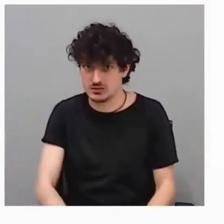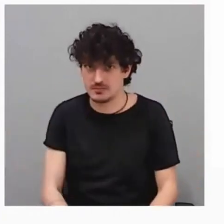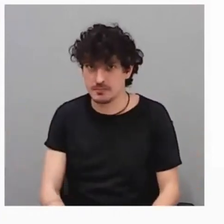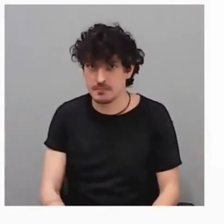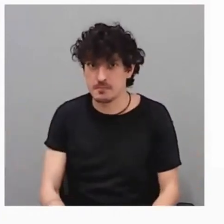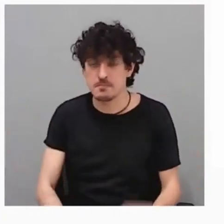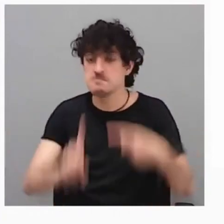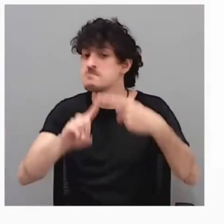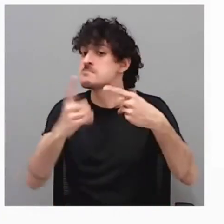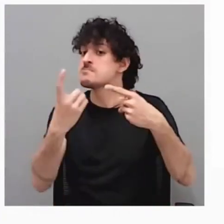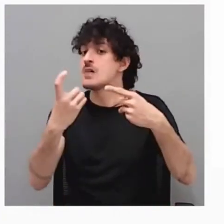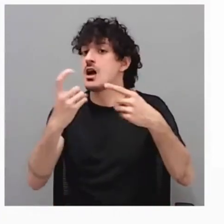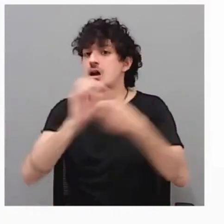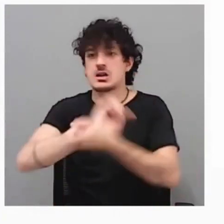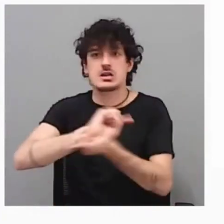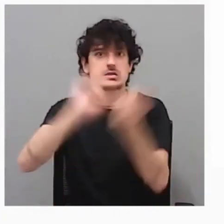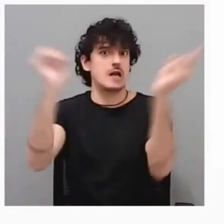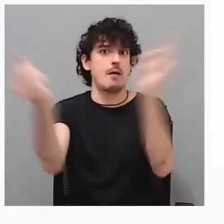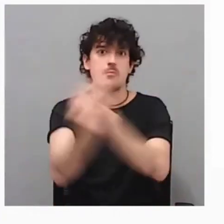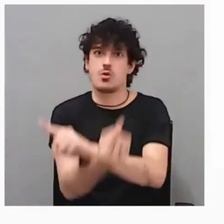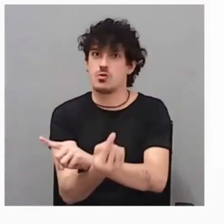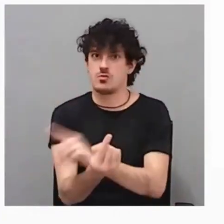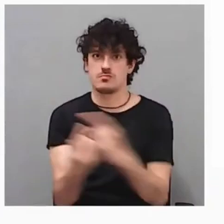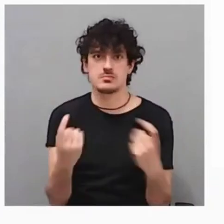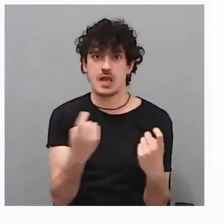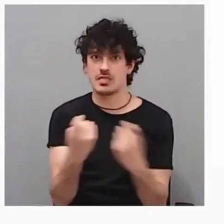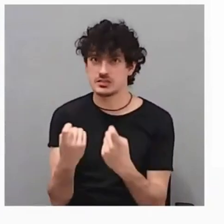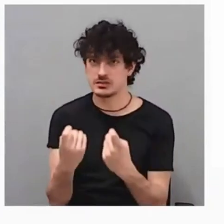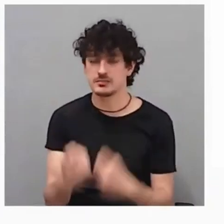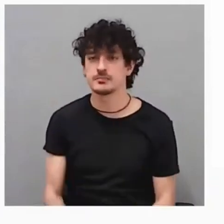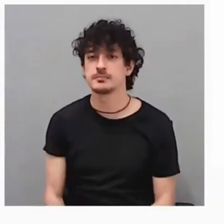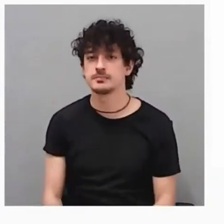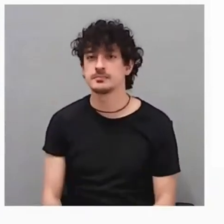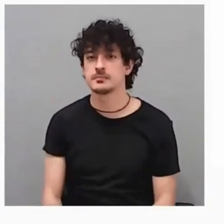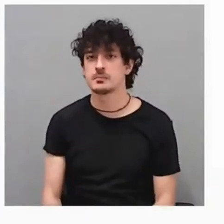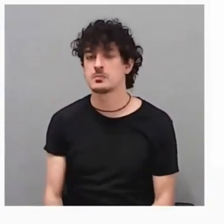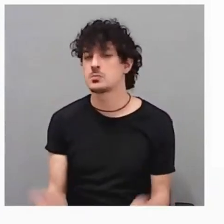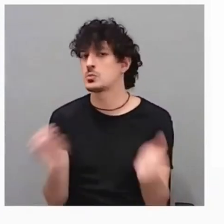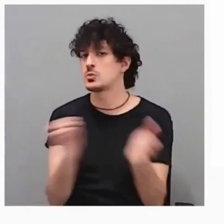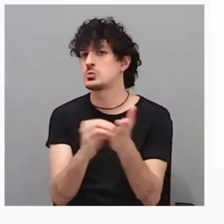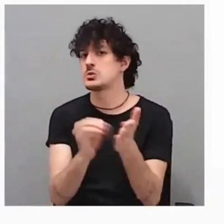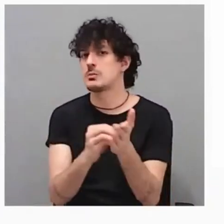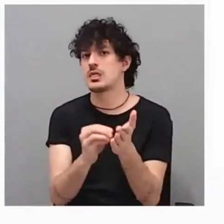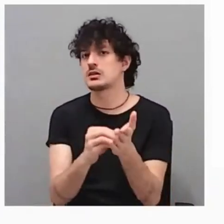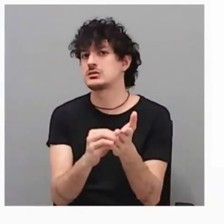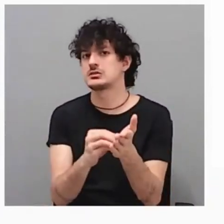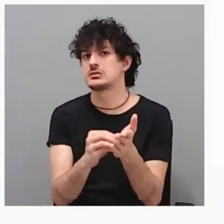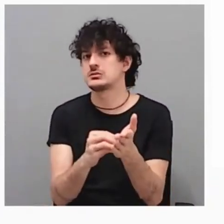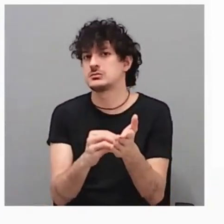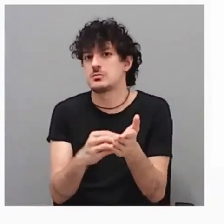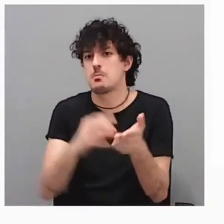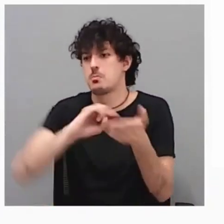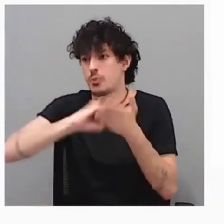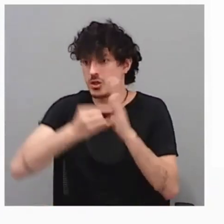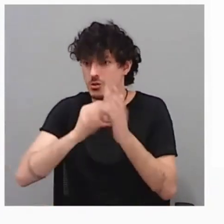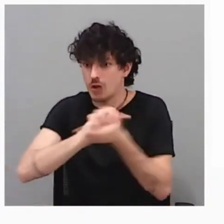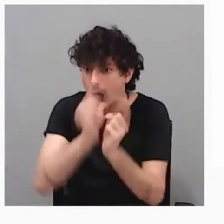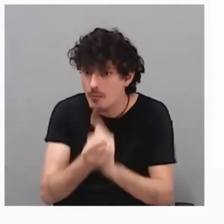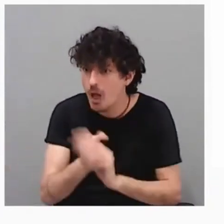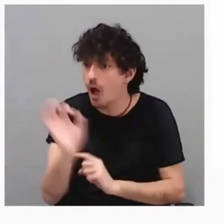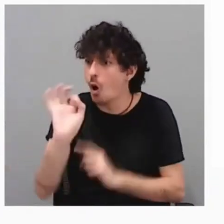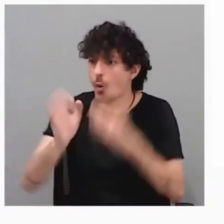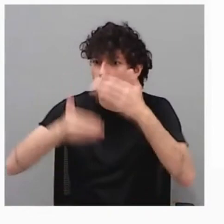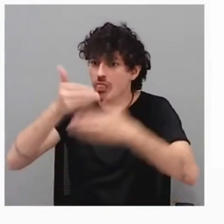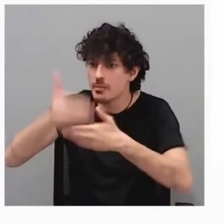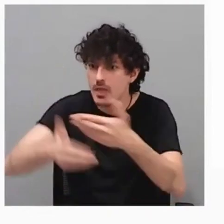cambio. Muchas veces hacemos muchas cosas y cambiamos proyectos o procedimientos, procesos